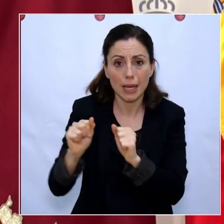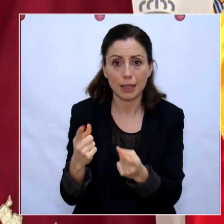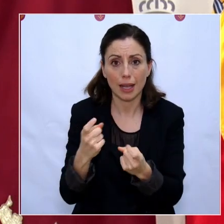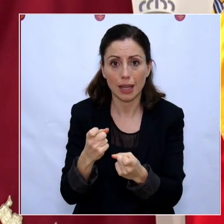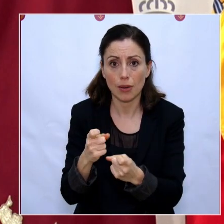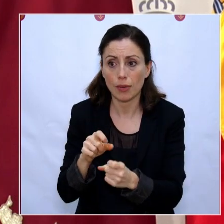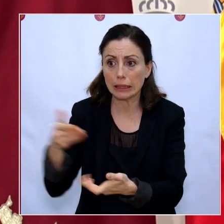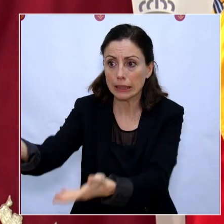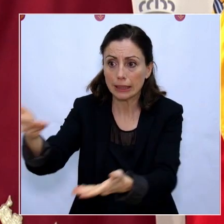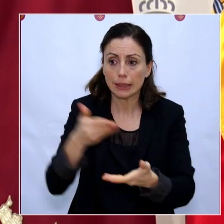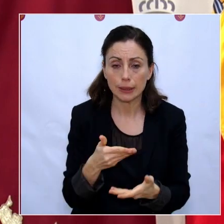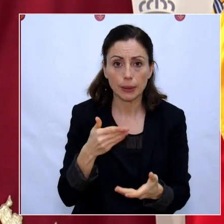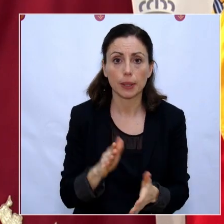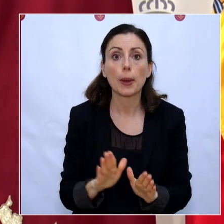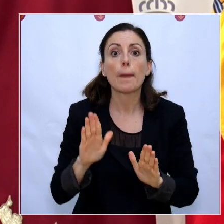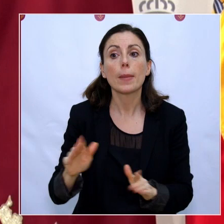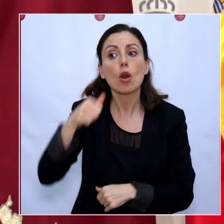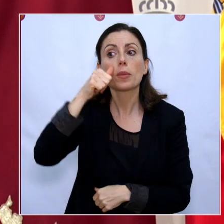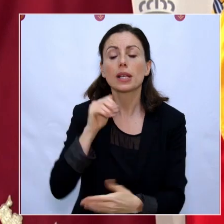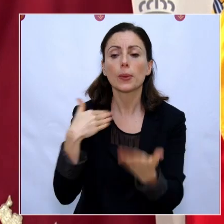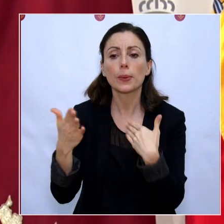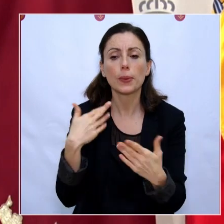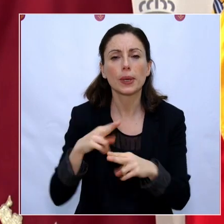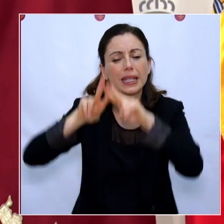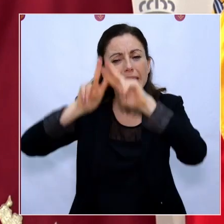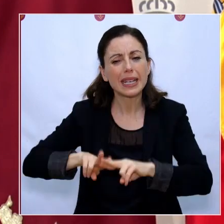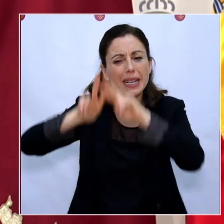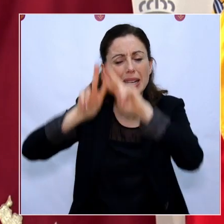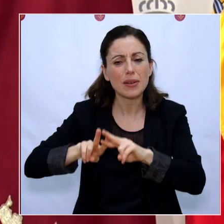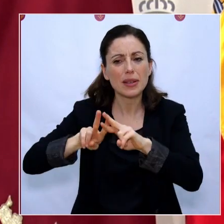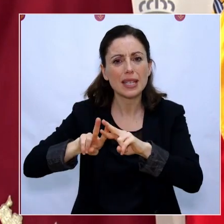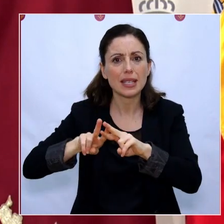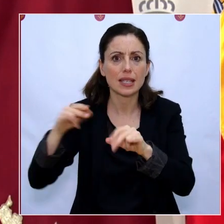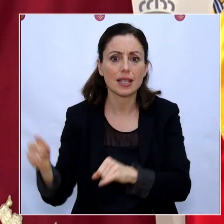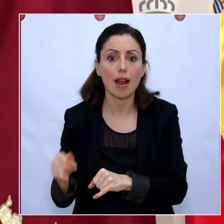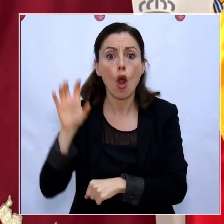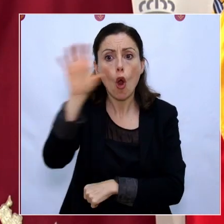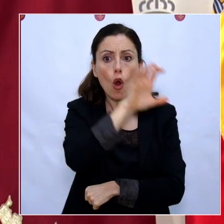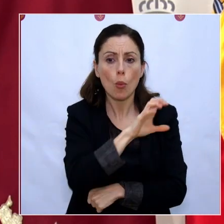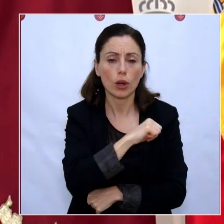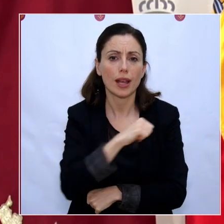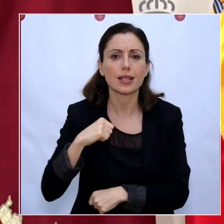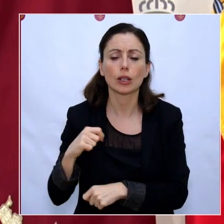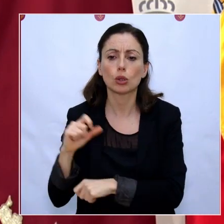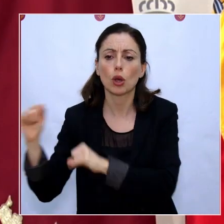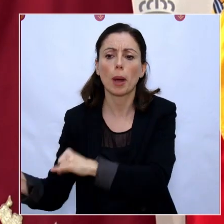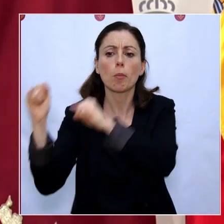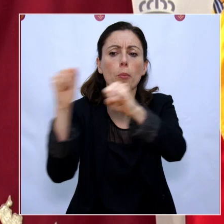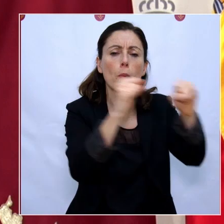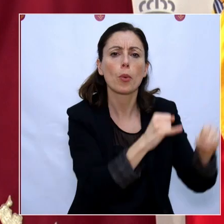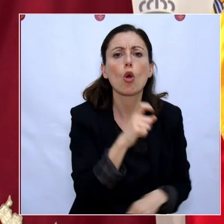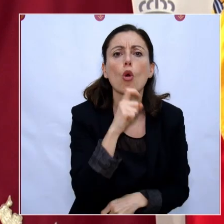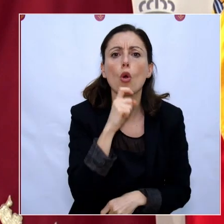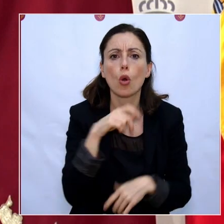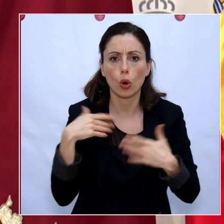al presidente Sánchez la necesidad de revisar cómo se está haciendo el envío a las comunidades autónomas. Se lo he pedido porque, como